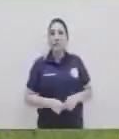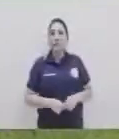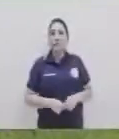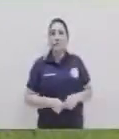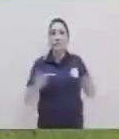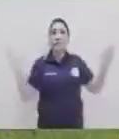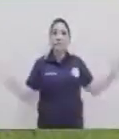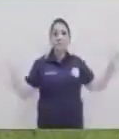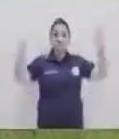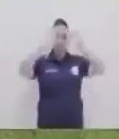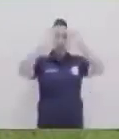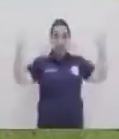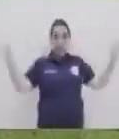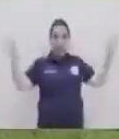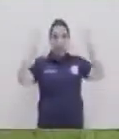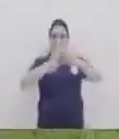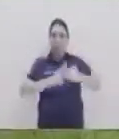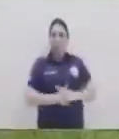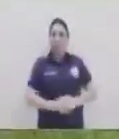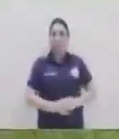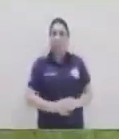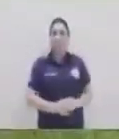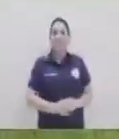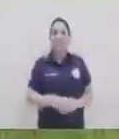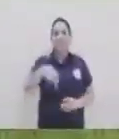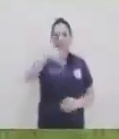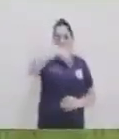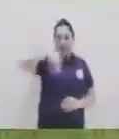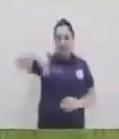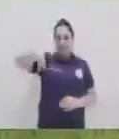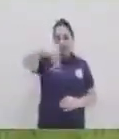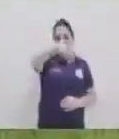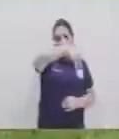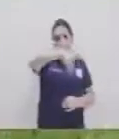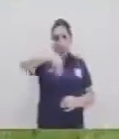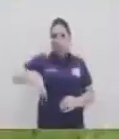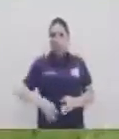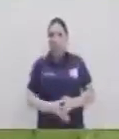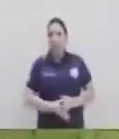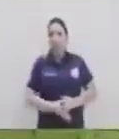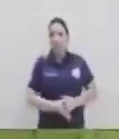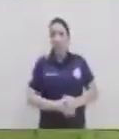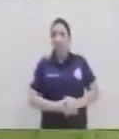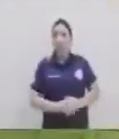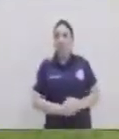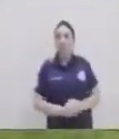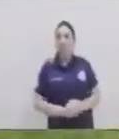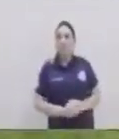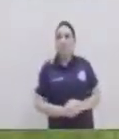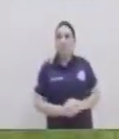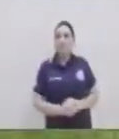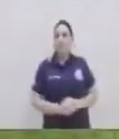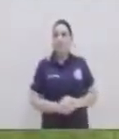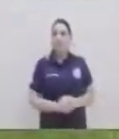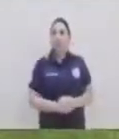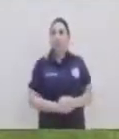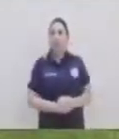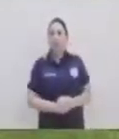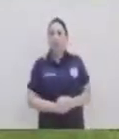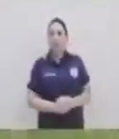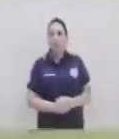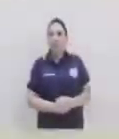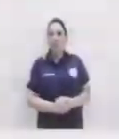de payasitos laterales para poder tener todo nuestro cuerpo